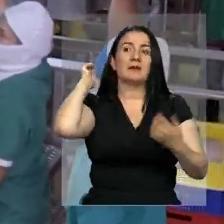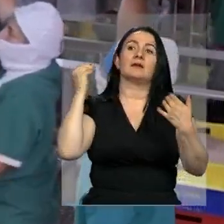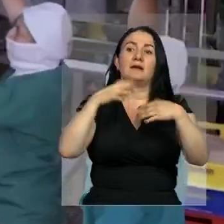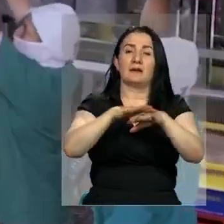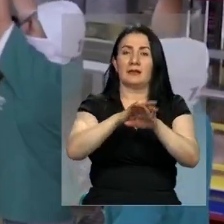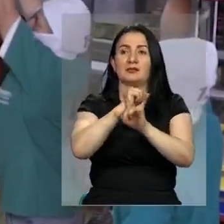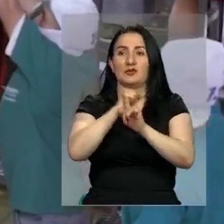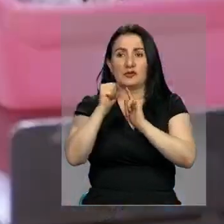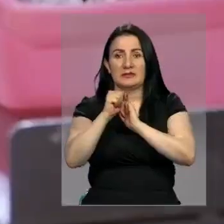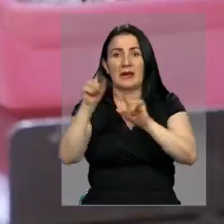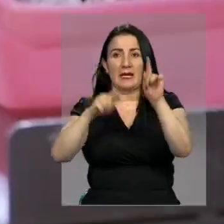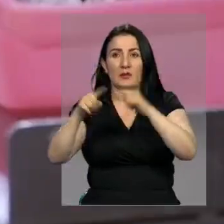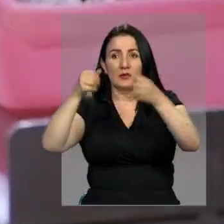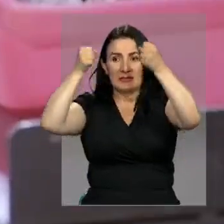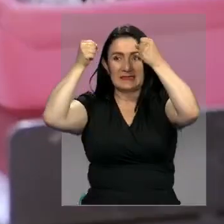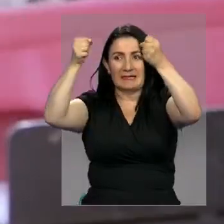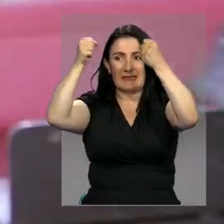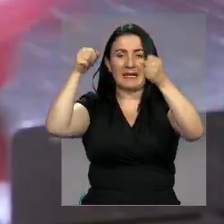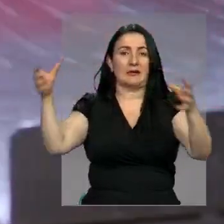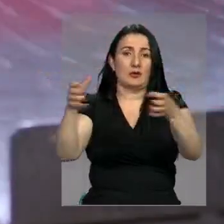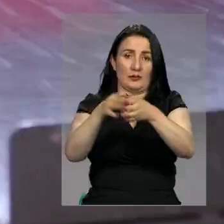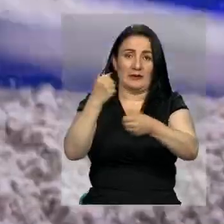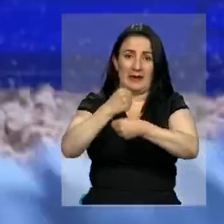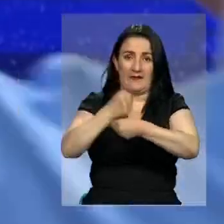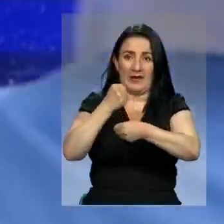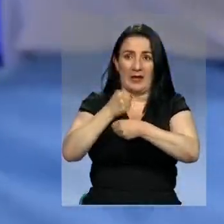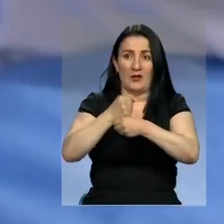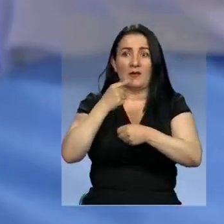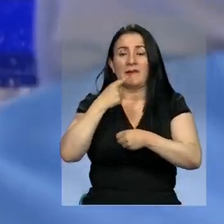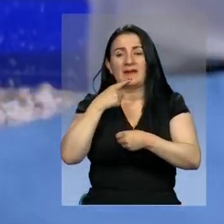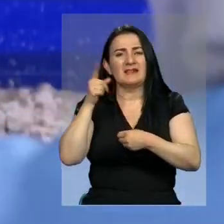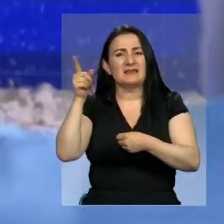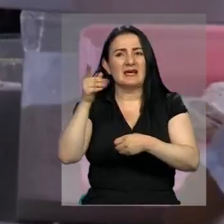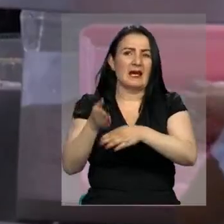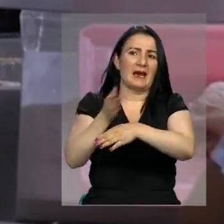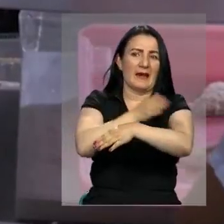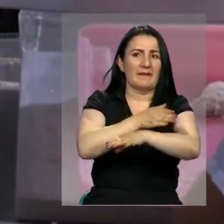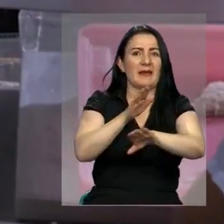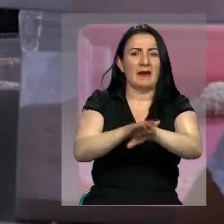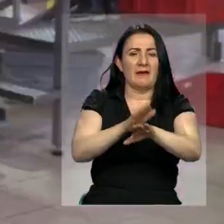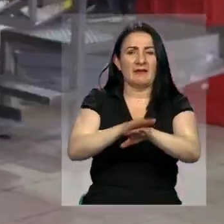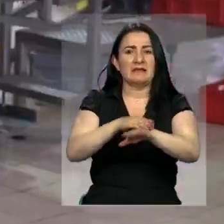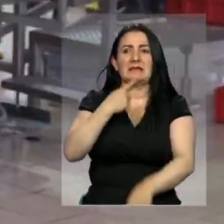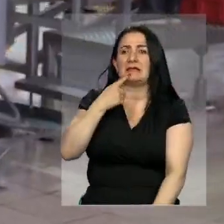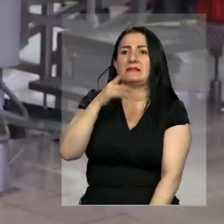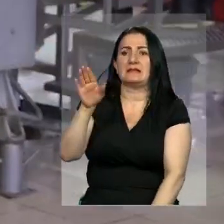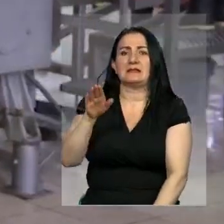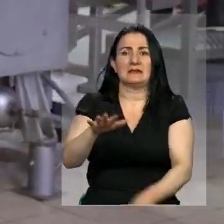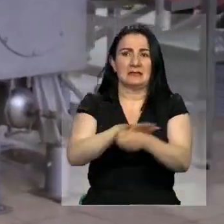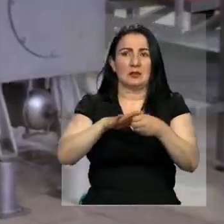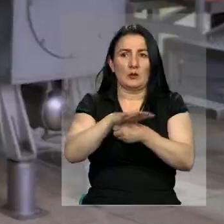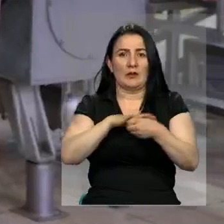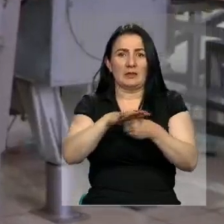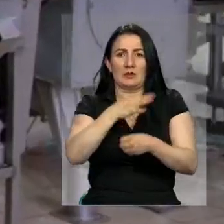declaraciones de integrantes del Sindicato Nacional de Trabajadores del Sistema Agroalimentario, que con anterioridad describían la situación. Estamos